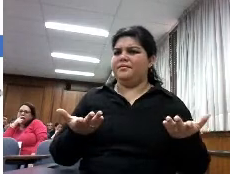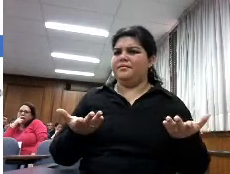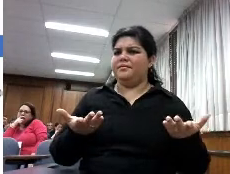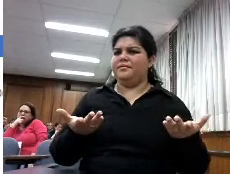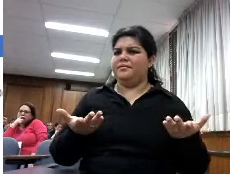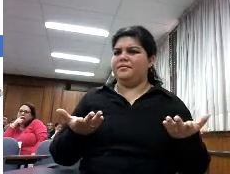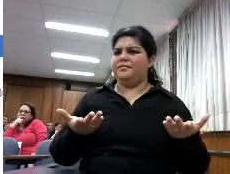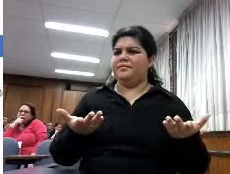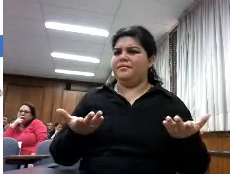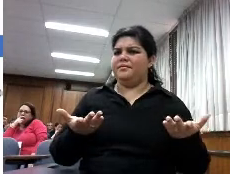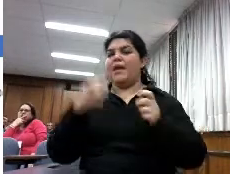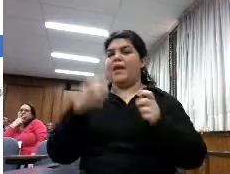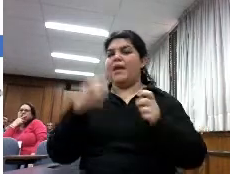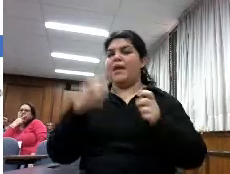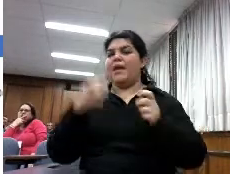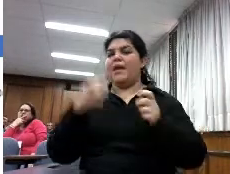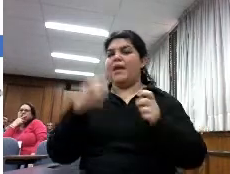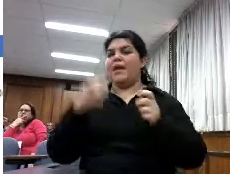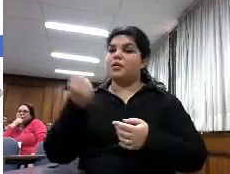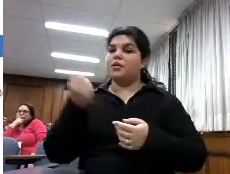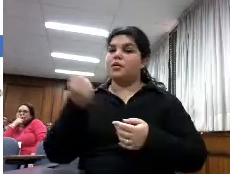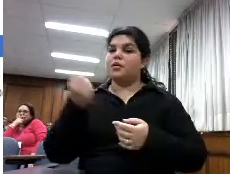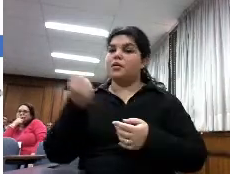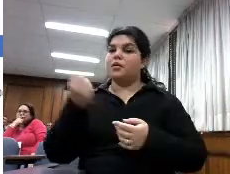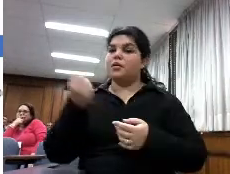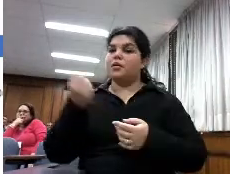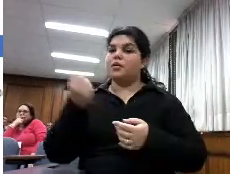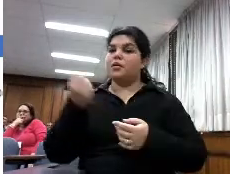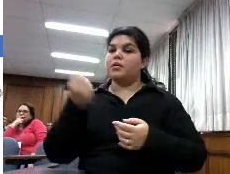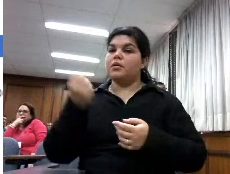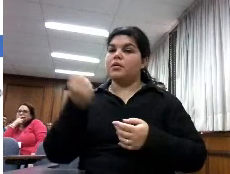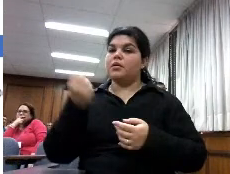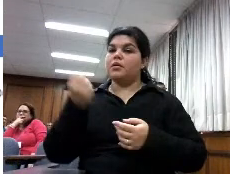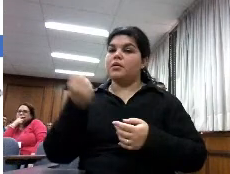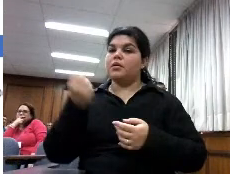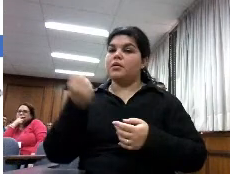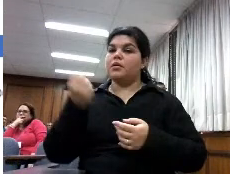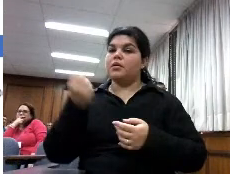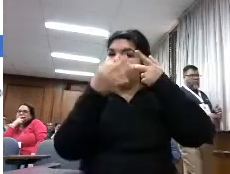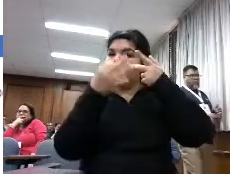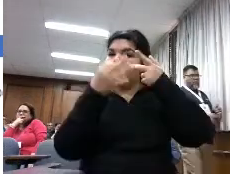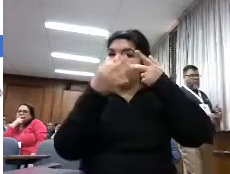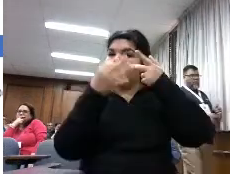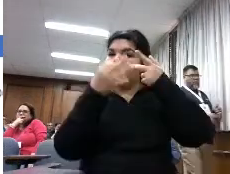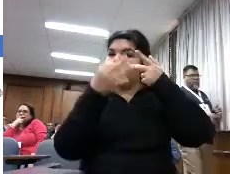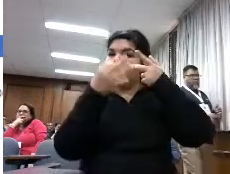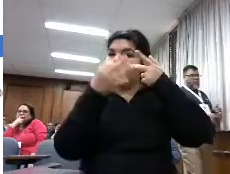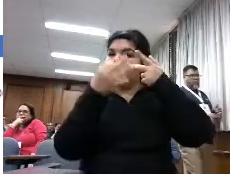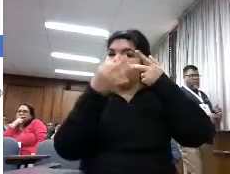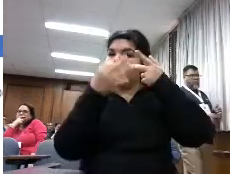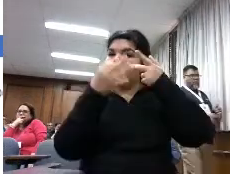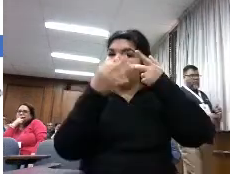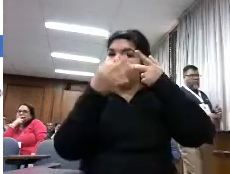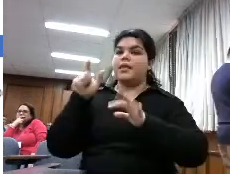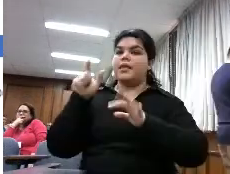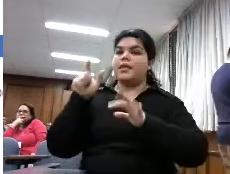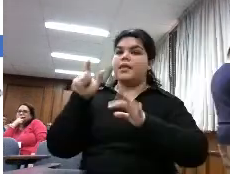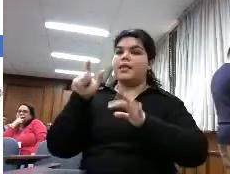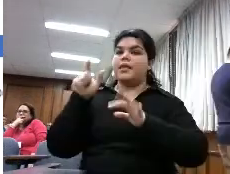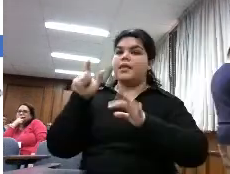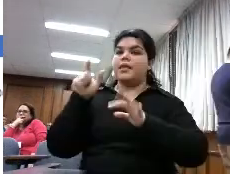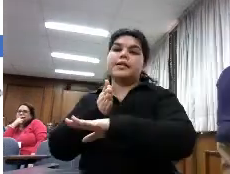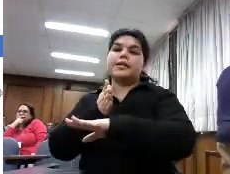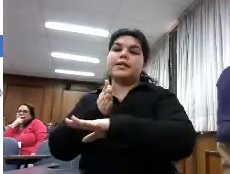valorada de un libro digital en que está en el acceso la inmediatez el